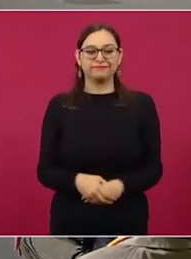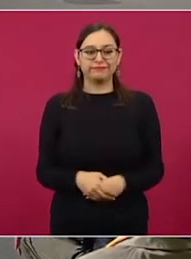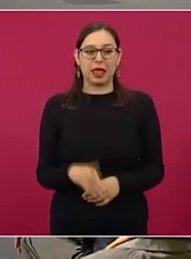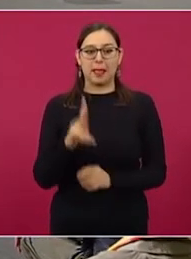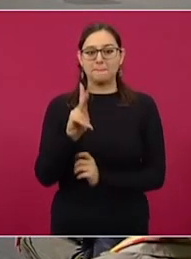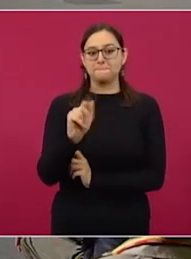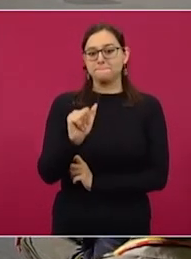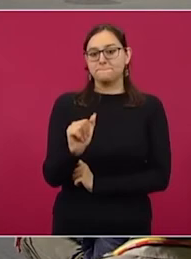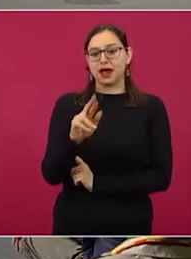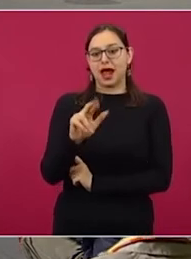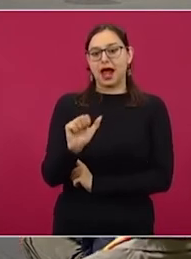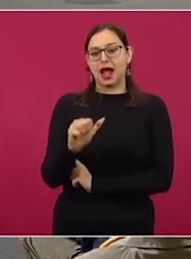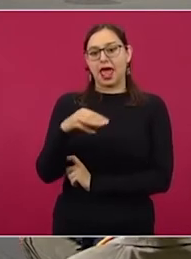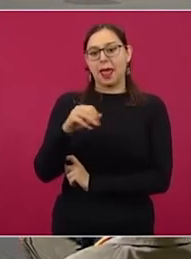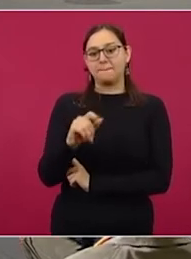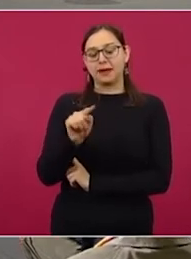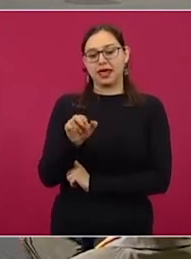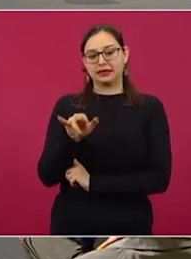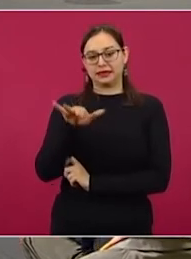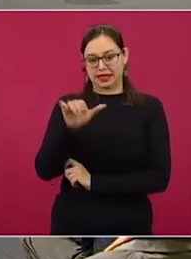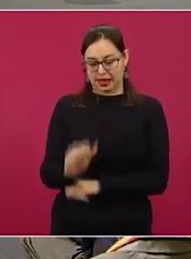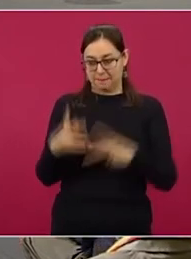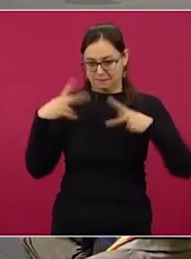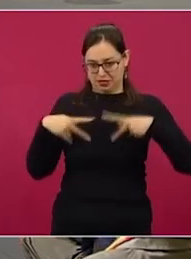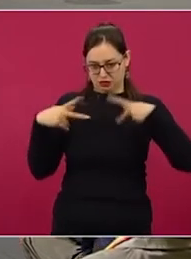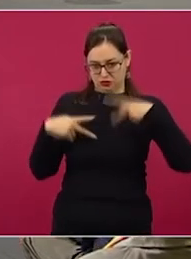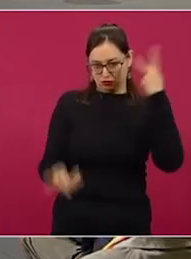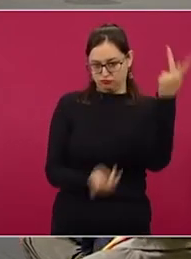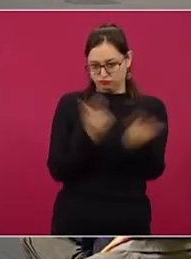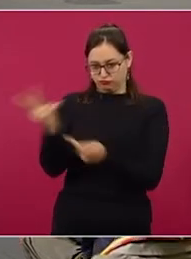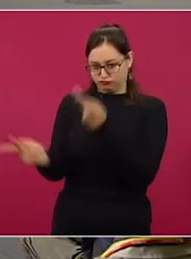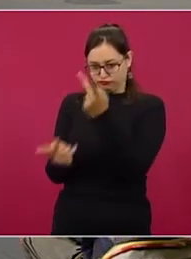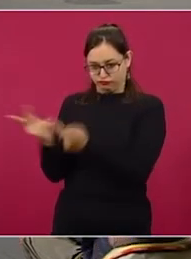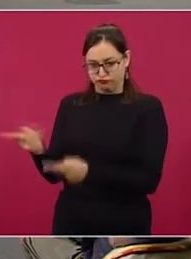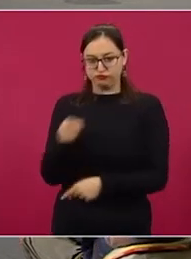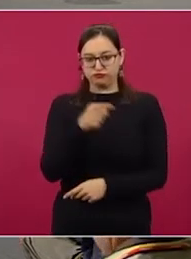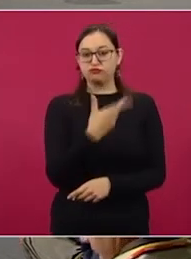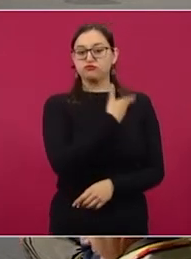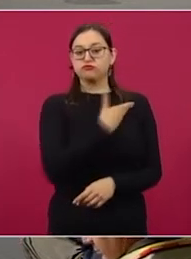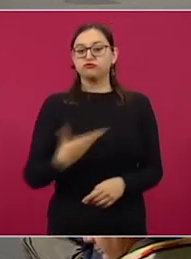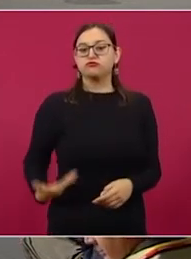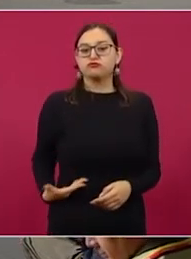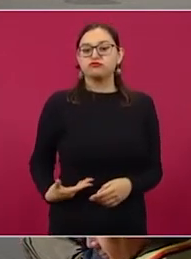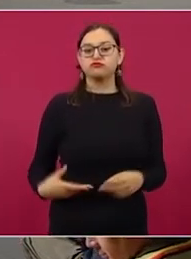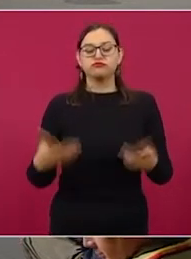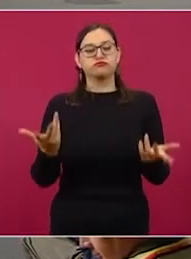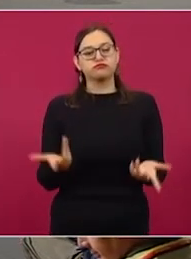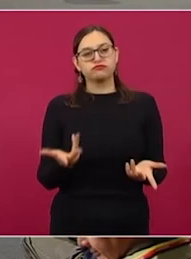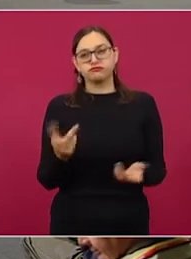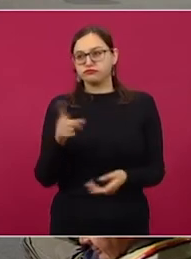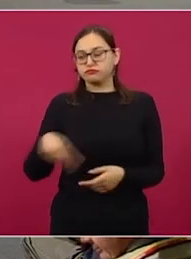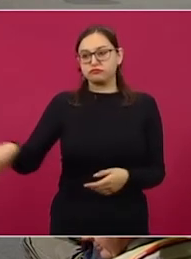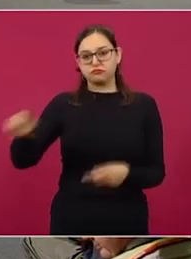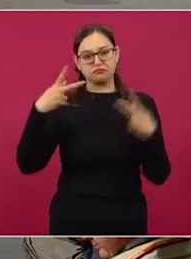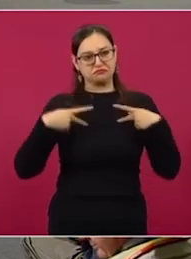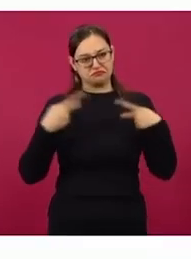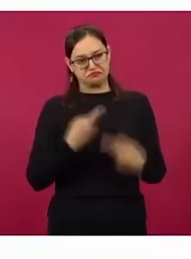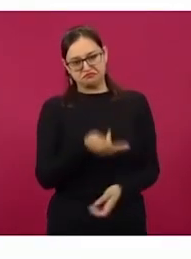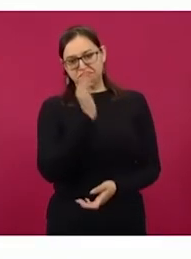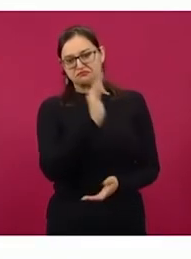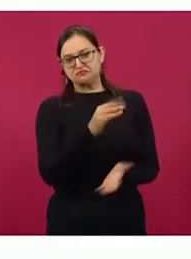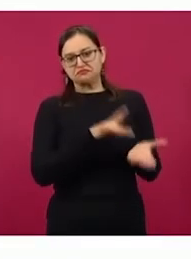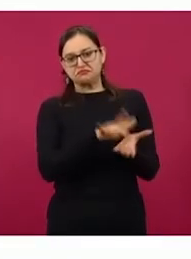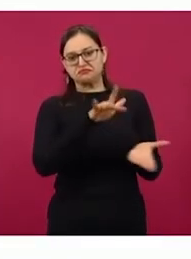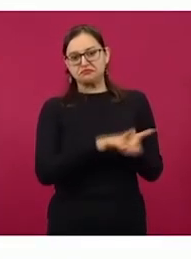el presidente López Obrador tiene el 72 por ciento de aprobación, es la